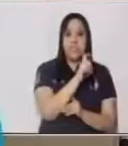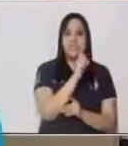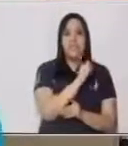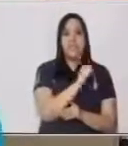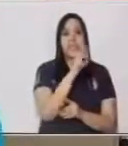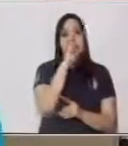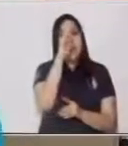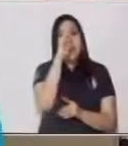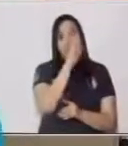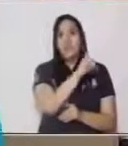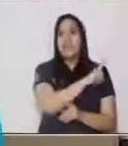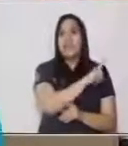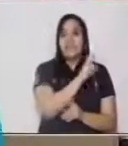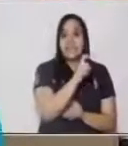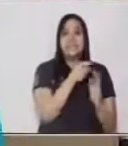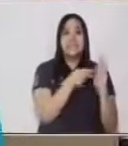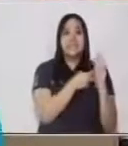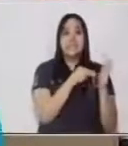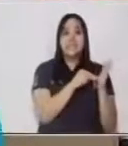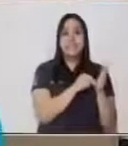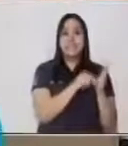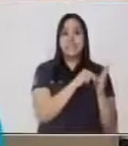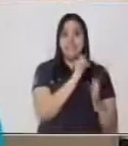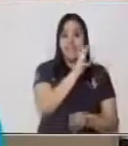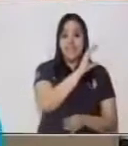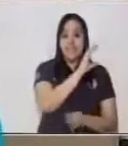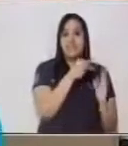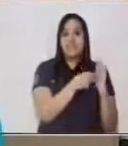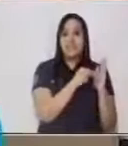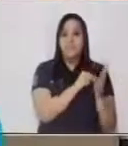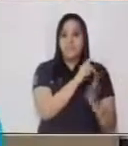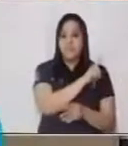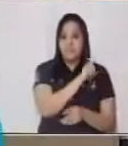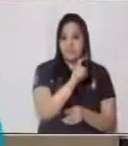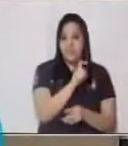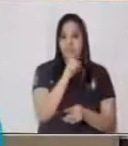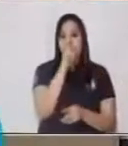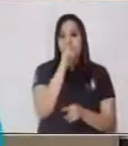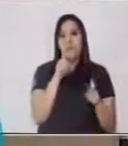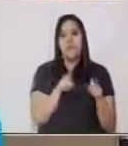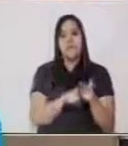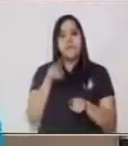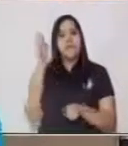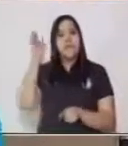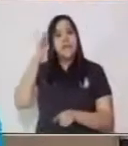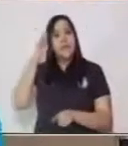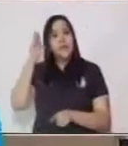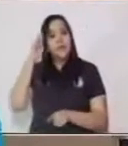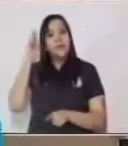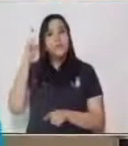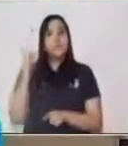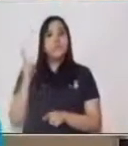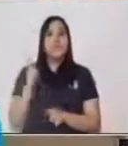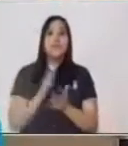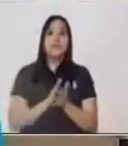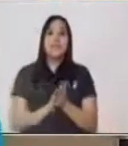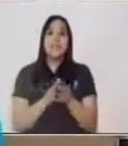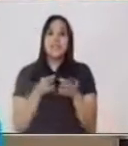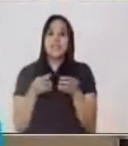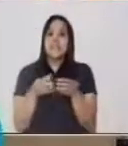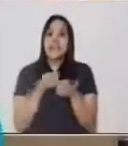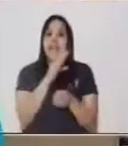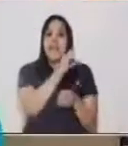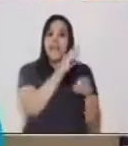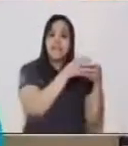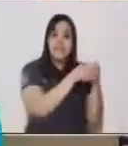recordemos que equivale a 100. También recordemos que la representación de las centenas pueden ser 100